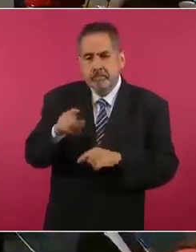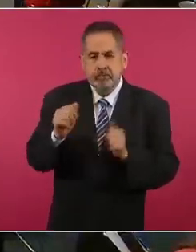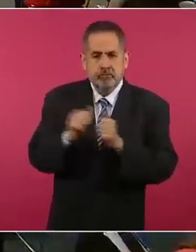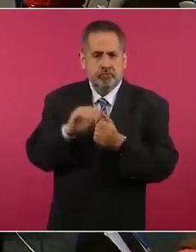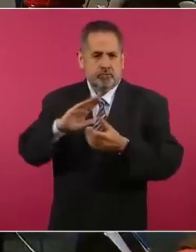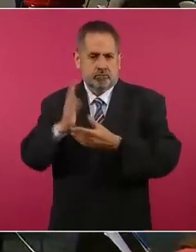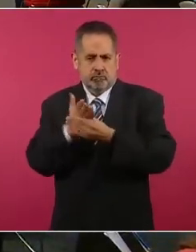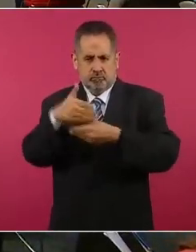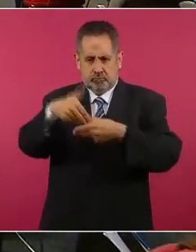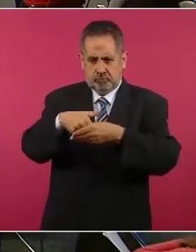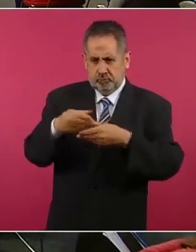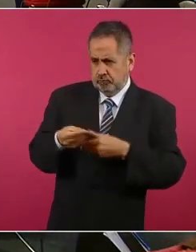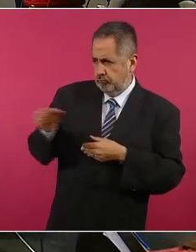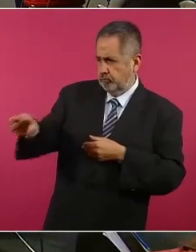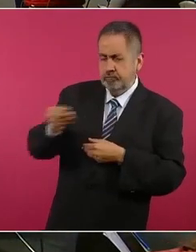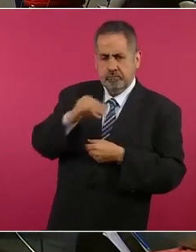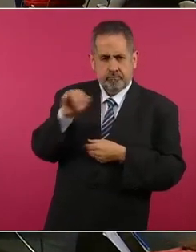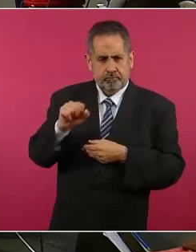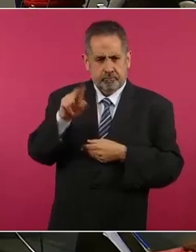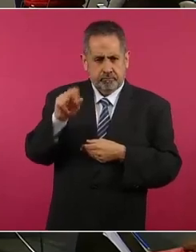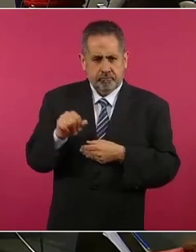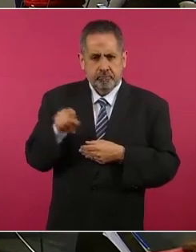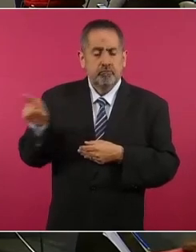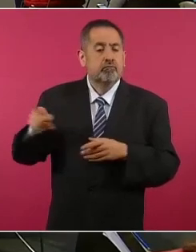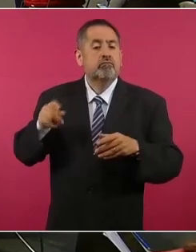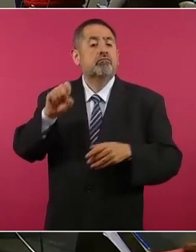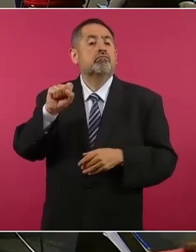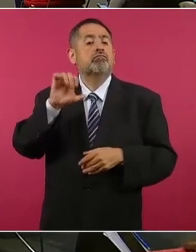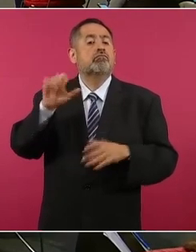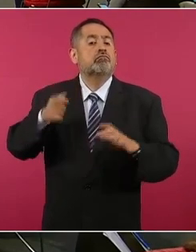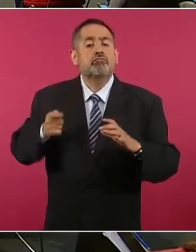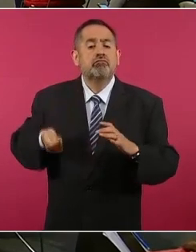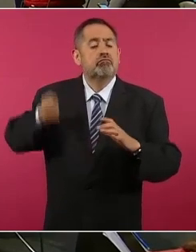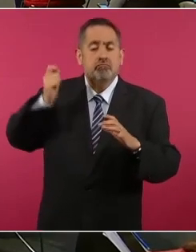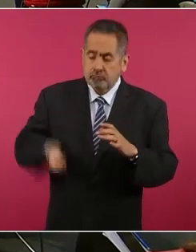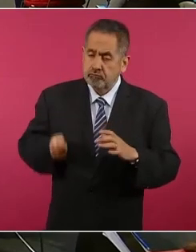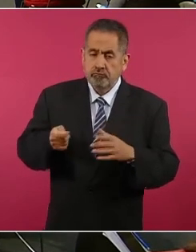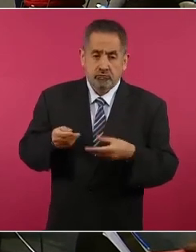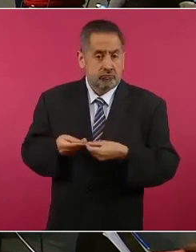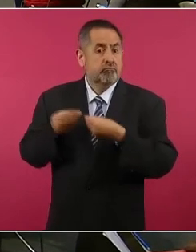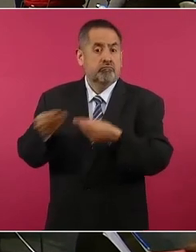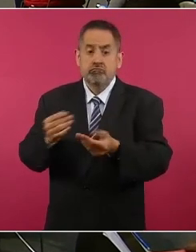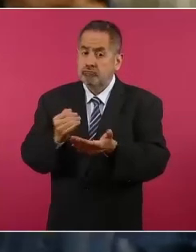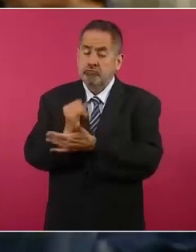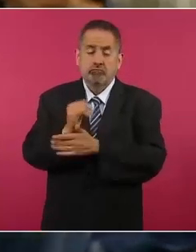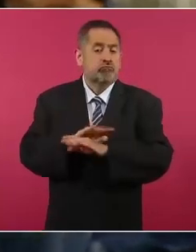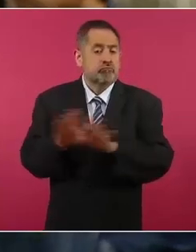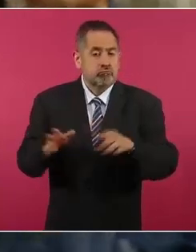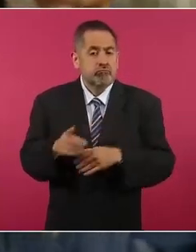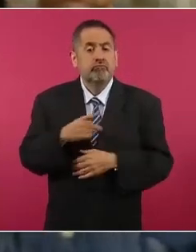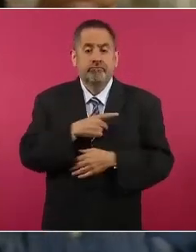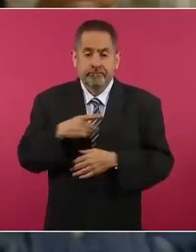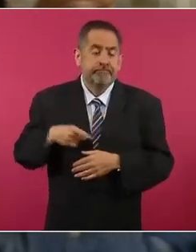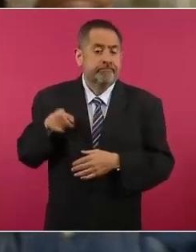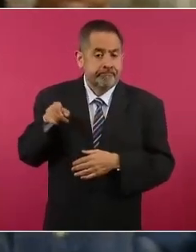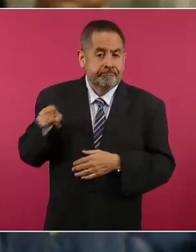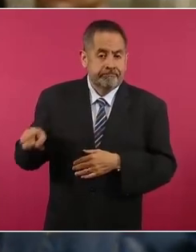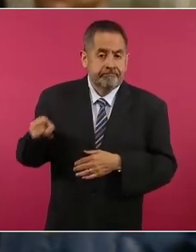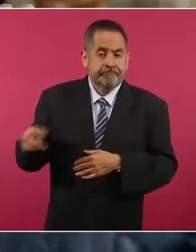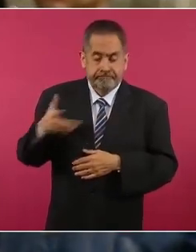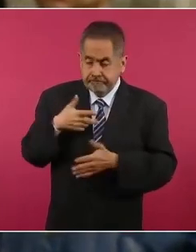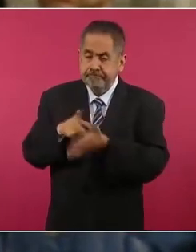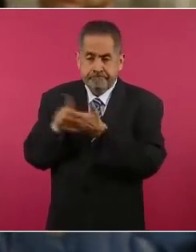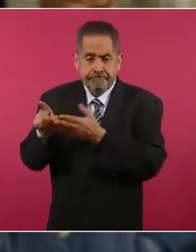un sobre con Jesús una resolución de la Suprema Corte de Justicia de la Nación, donde dice que pues sí tienen todavía unos